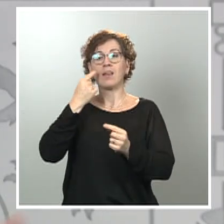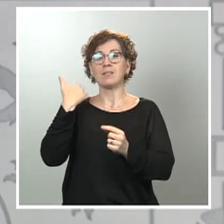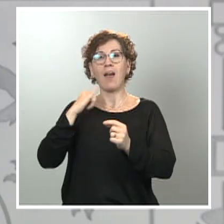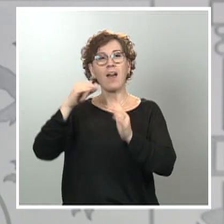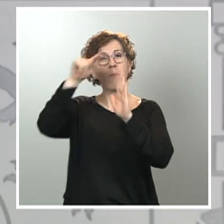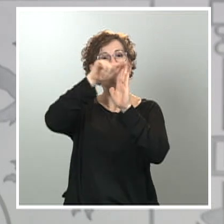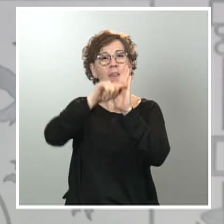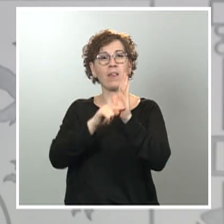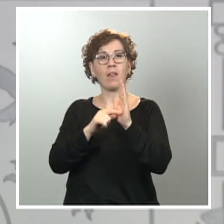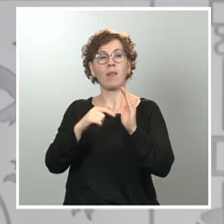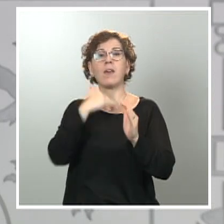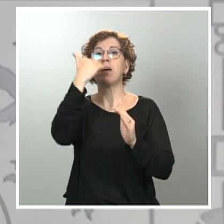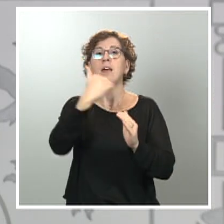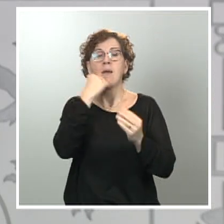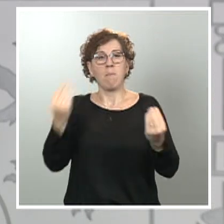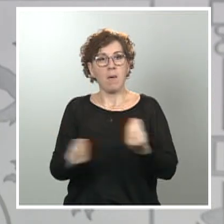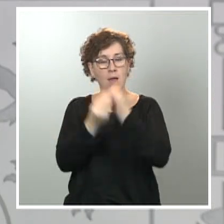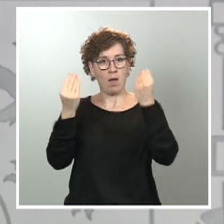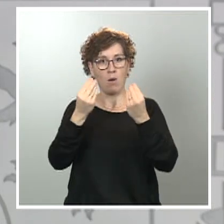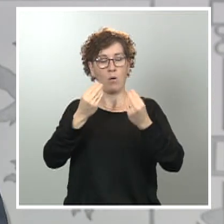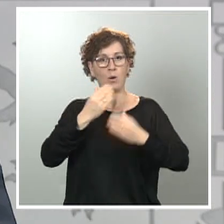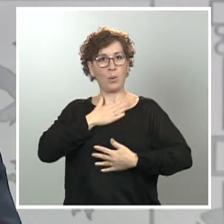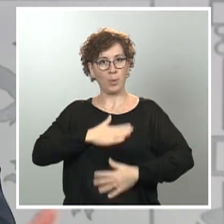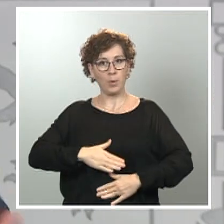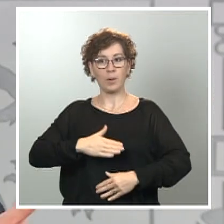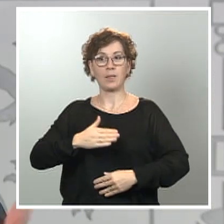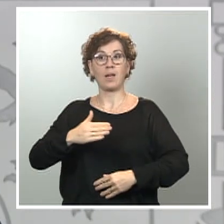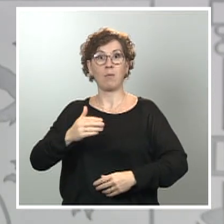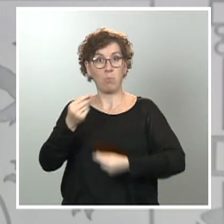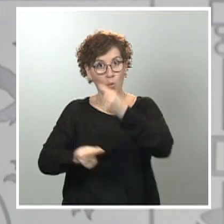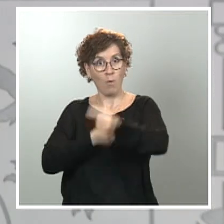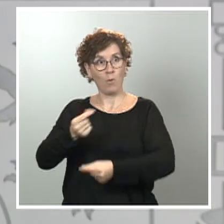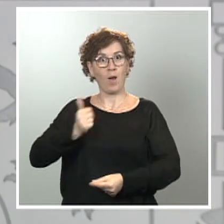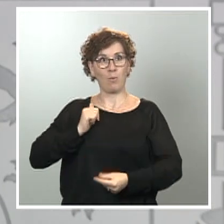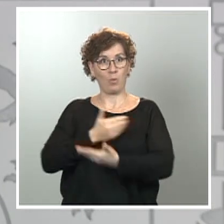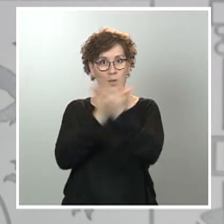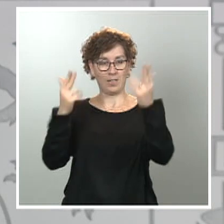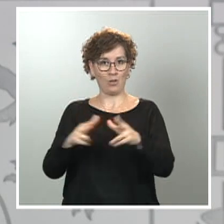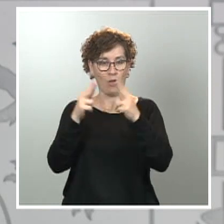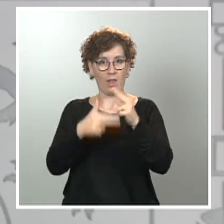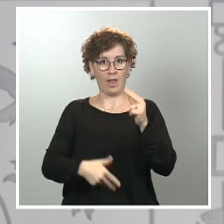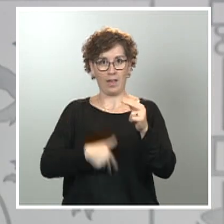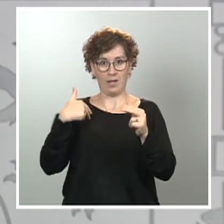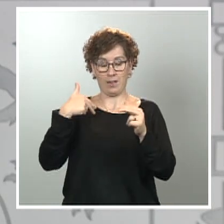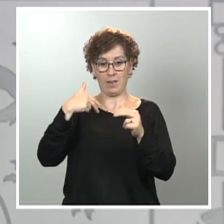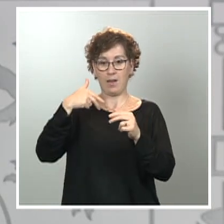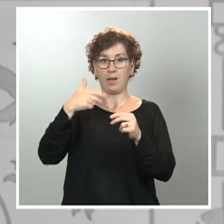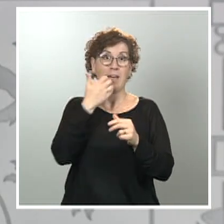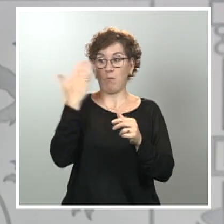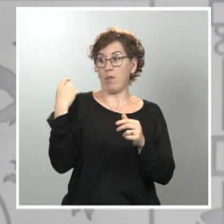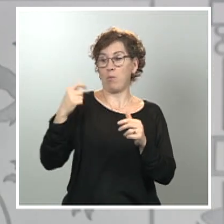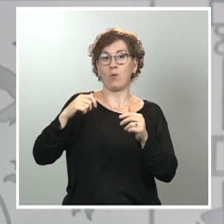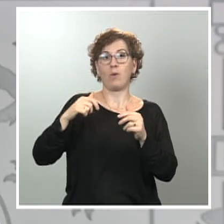hemos aprobado y que han empezado a beneficiarse el conjunto de la sociedad española, como por ejemplo la reciente medida aprobada para los menores o la